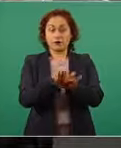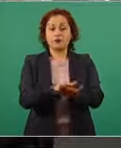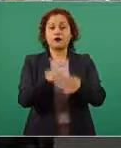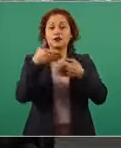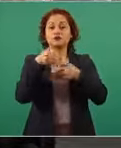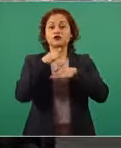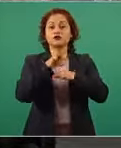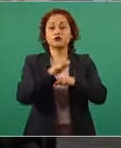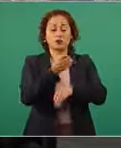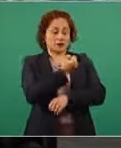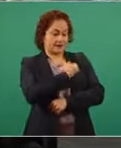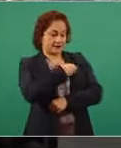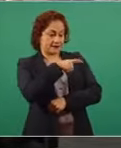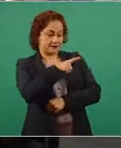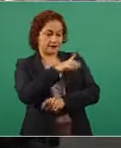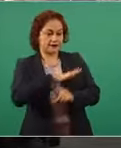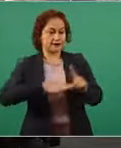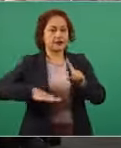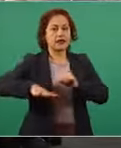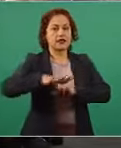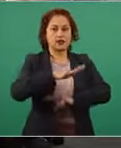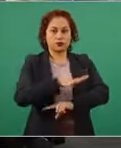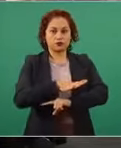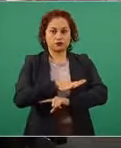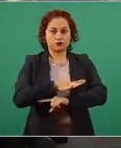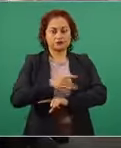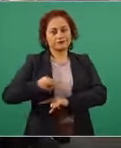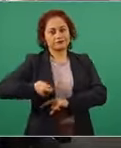de salud, el pulso de la salud.